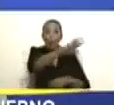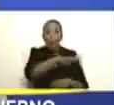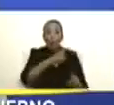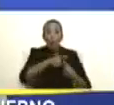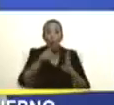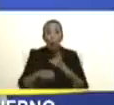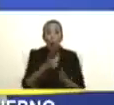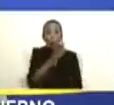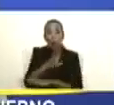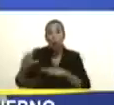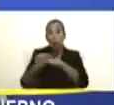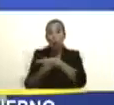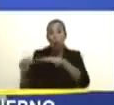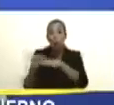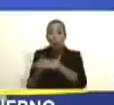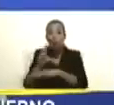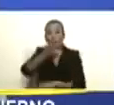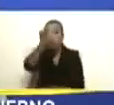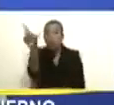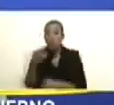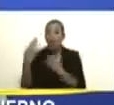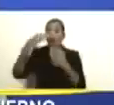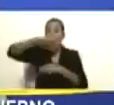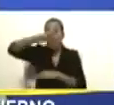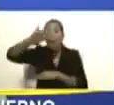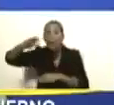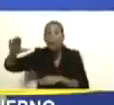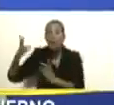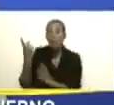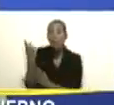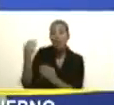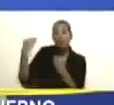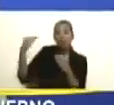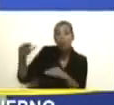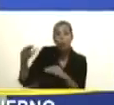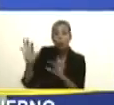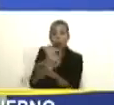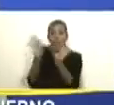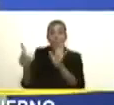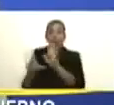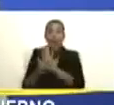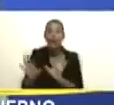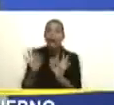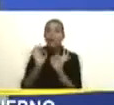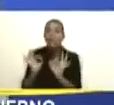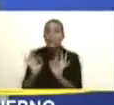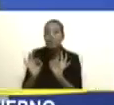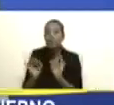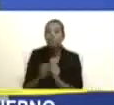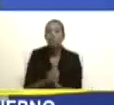dadas por Guyana en el mar por delimitar y se haga mediante ley especial.